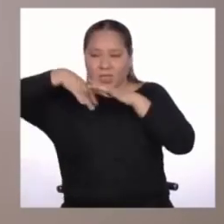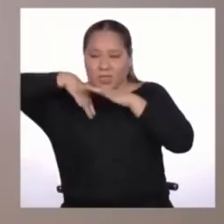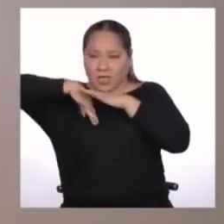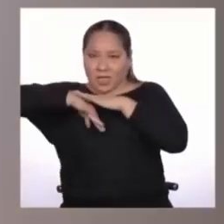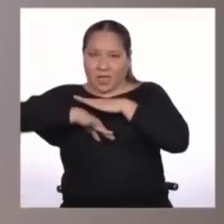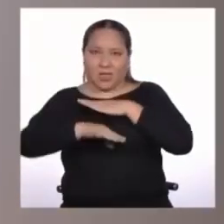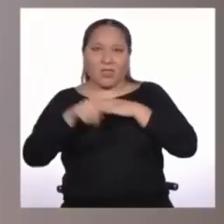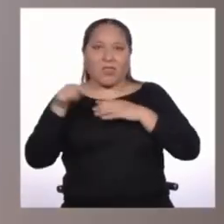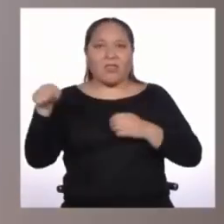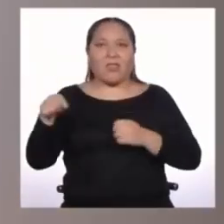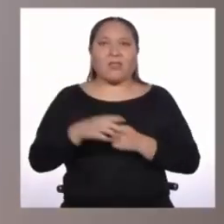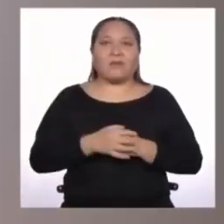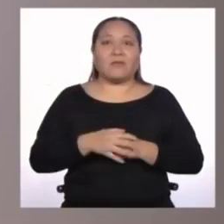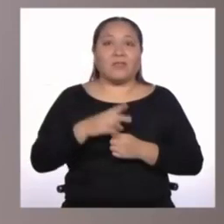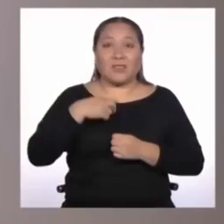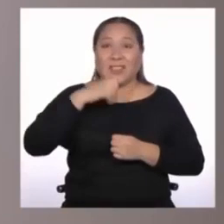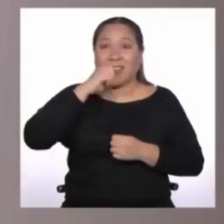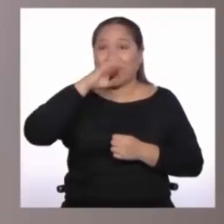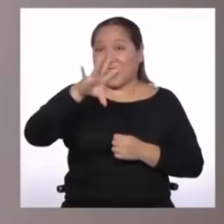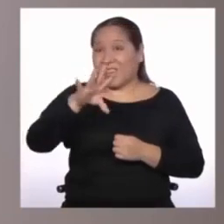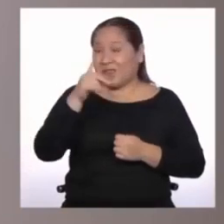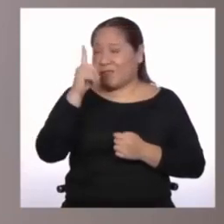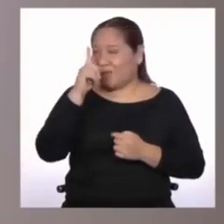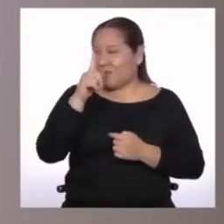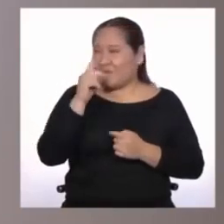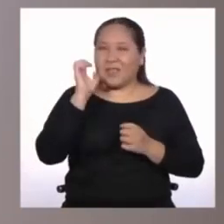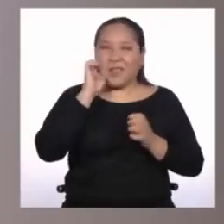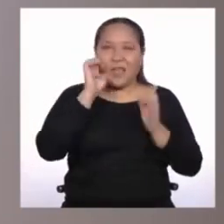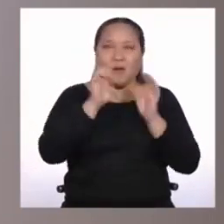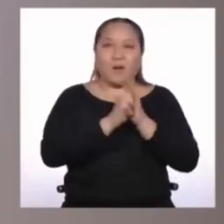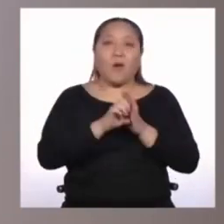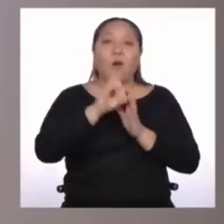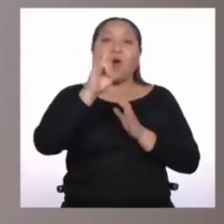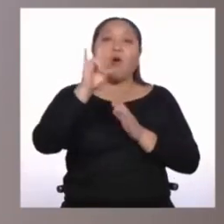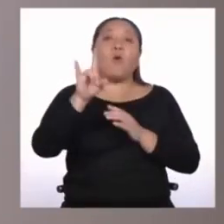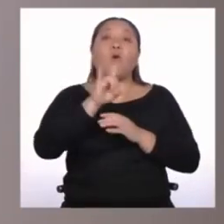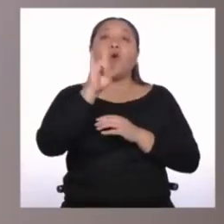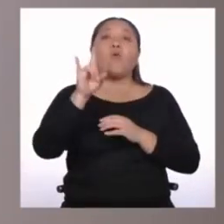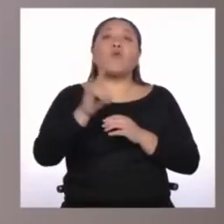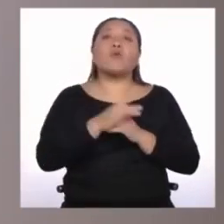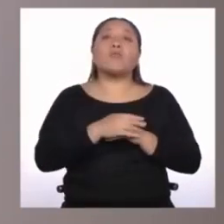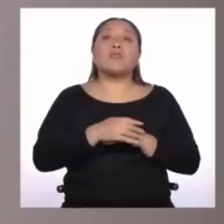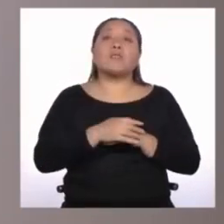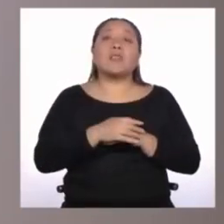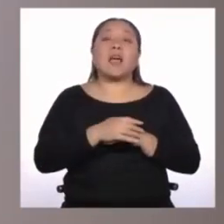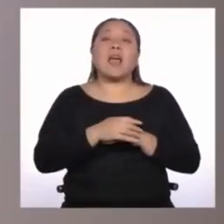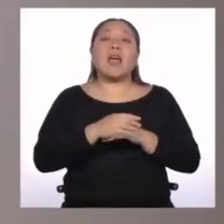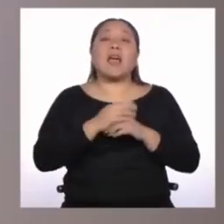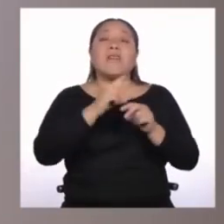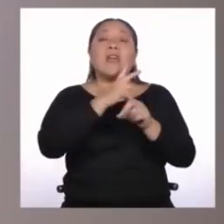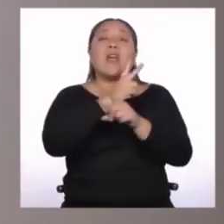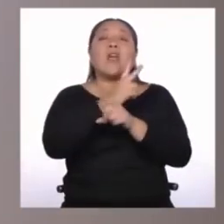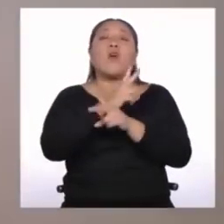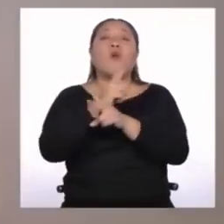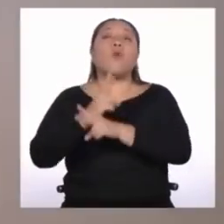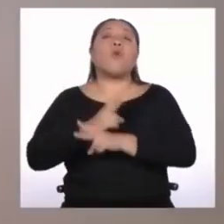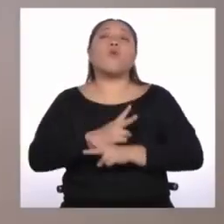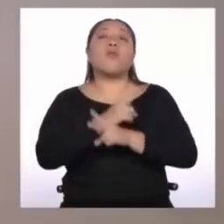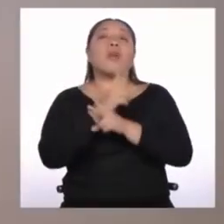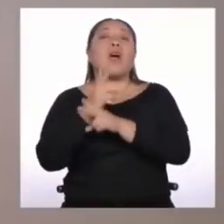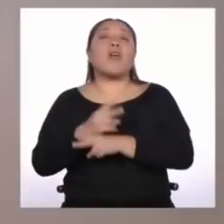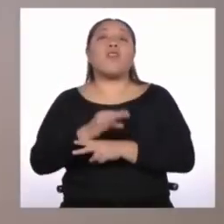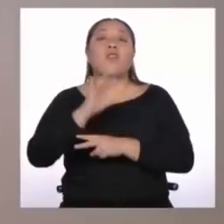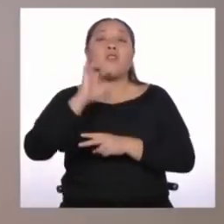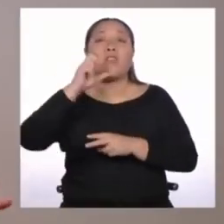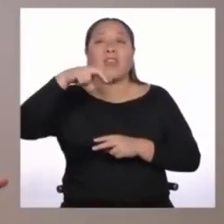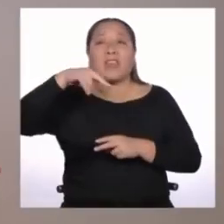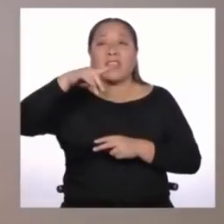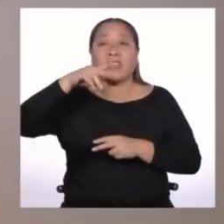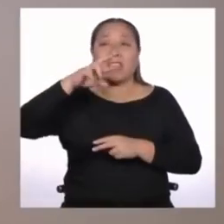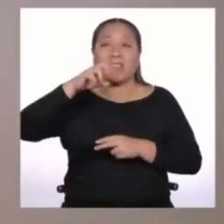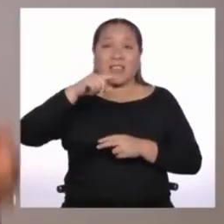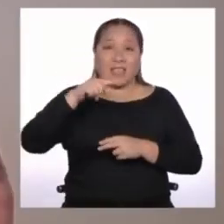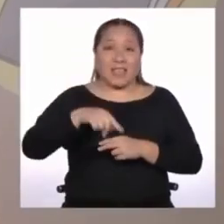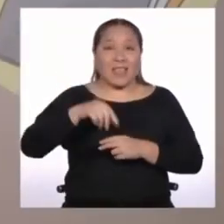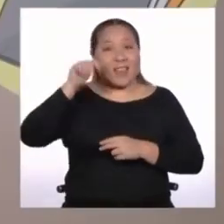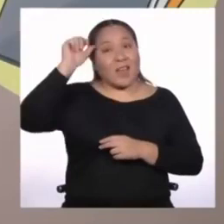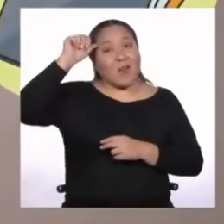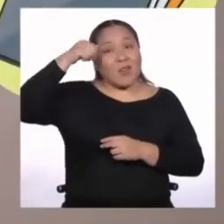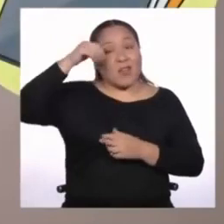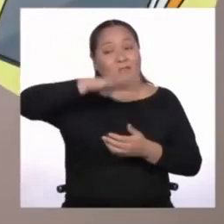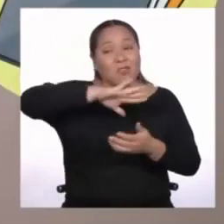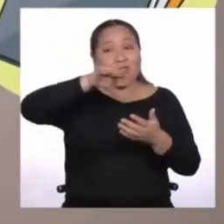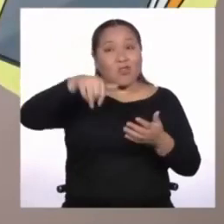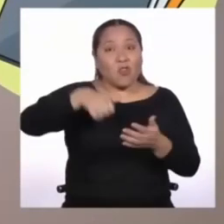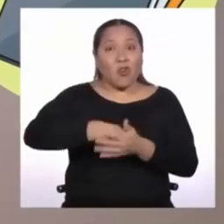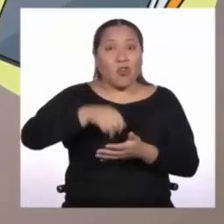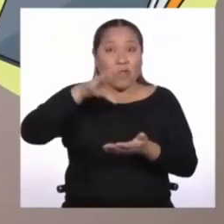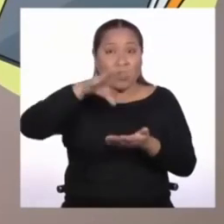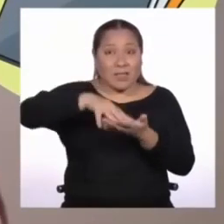que esto ocurra. Te doy un dato. Usa como sustento el principio de conservación de energía. Recuerda que todo lo aprendido y